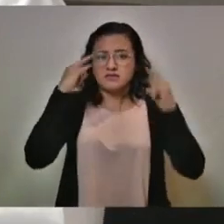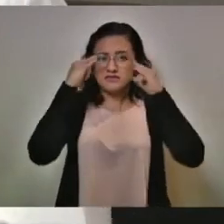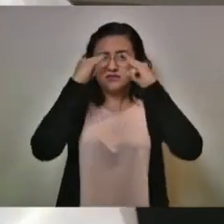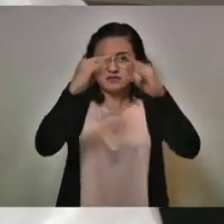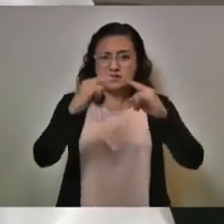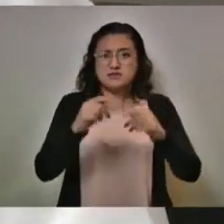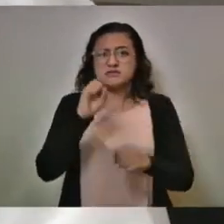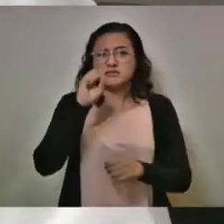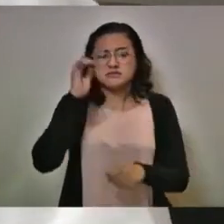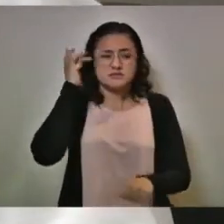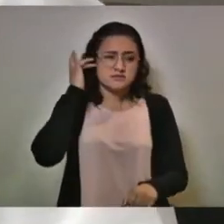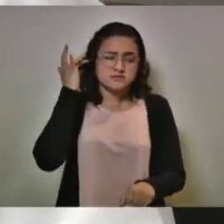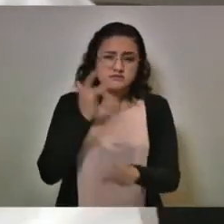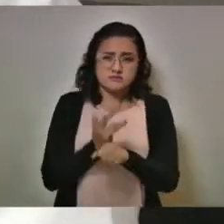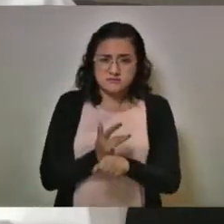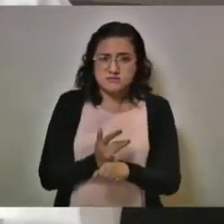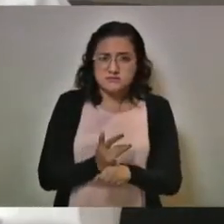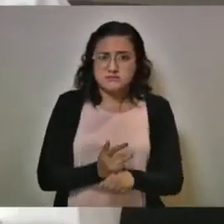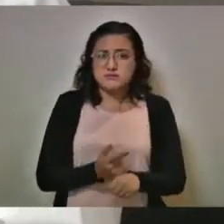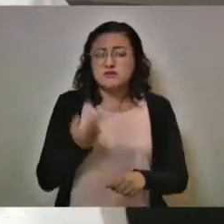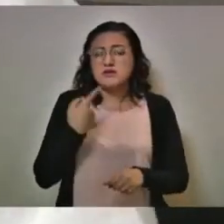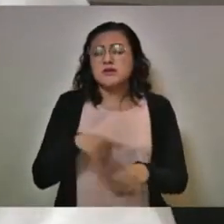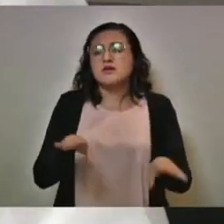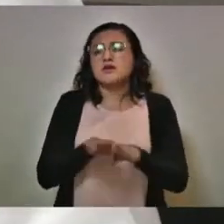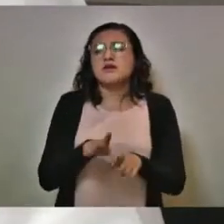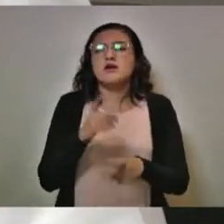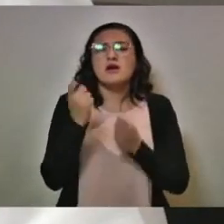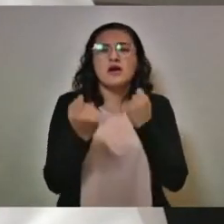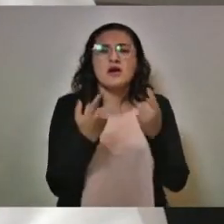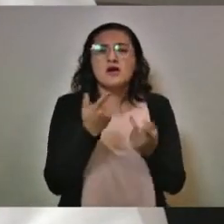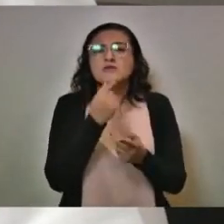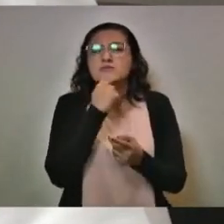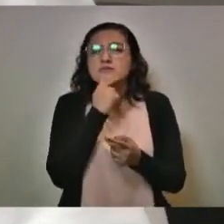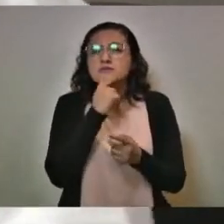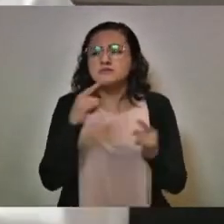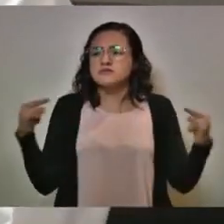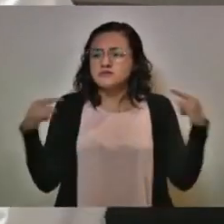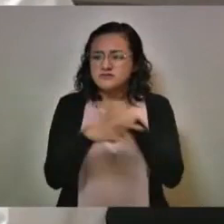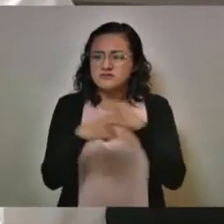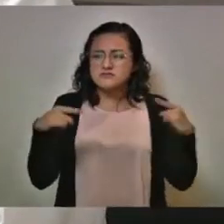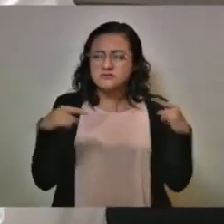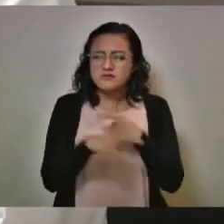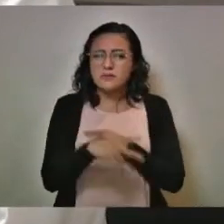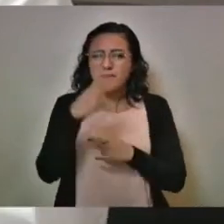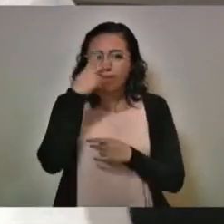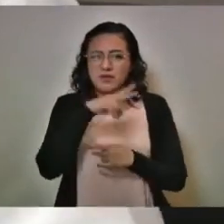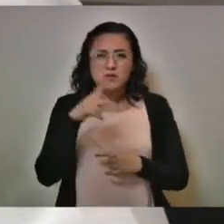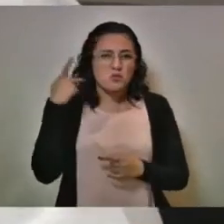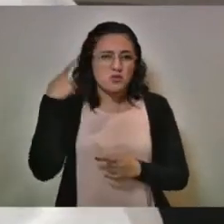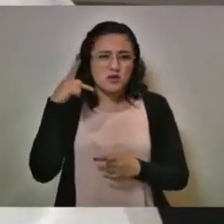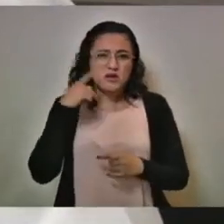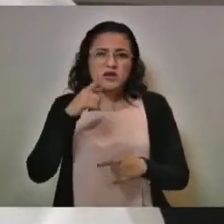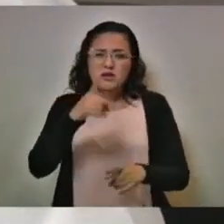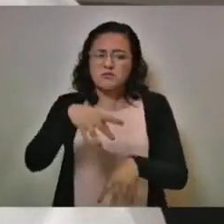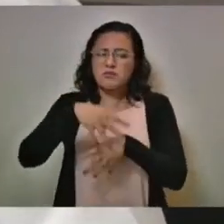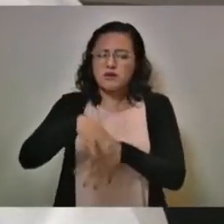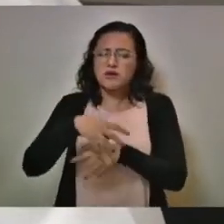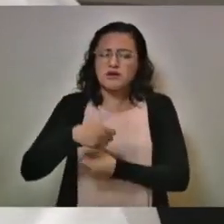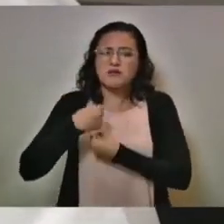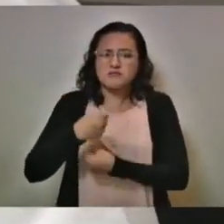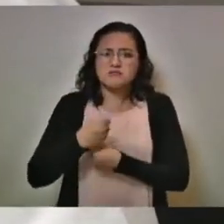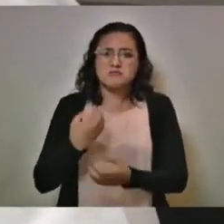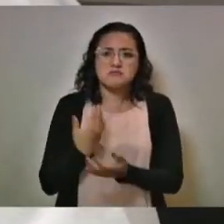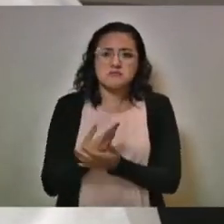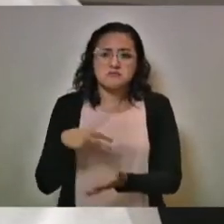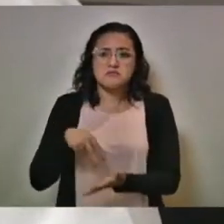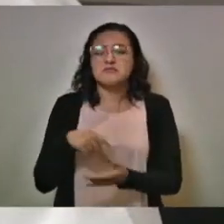Texmelucan y llevaron a cabo por algunos minutos el bloqueo de la autopista México-Puebla. Se llegó